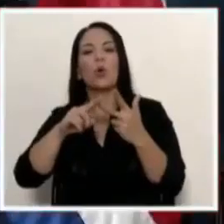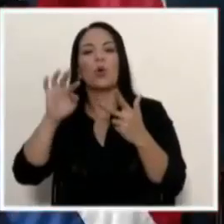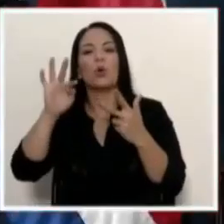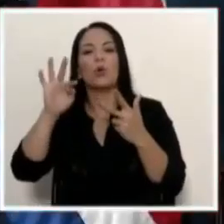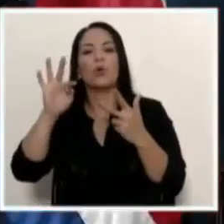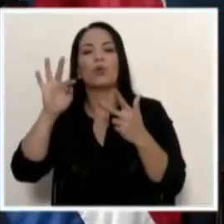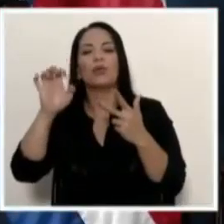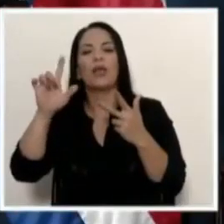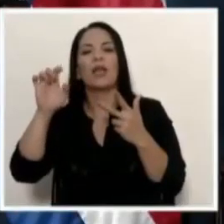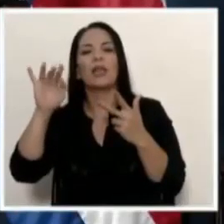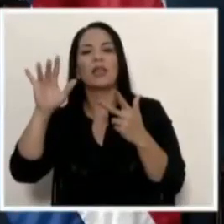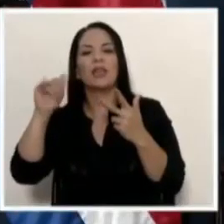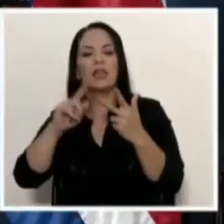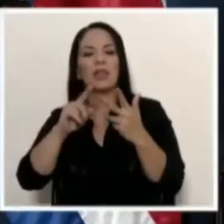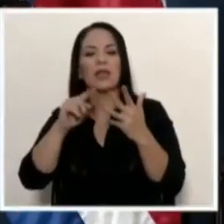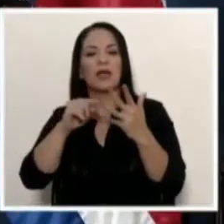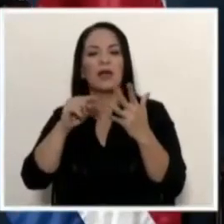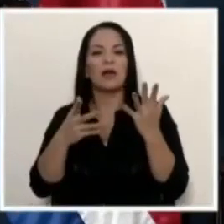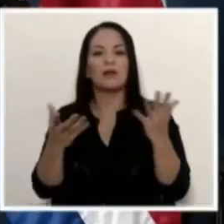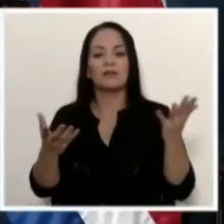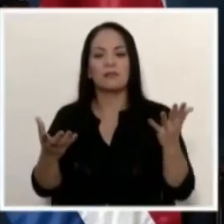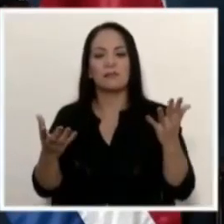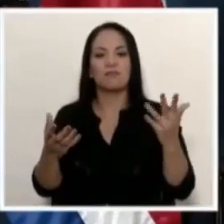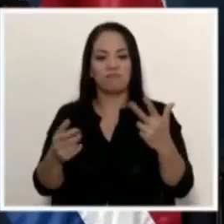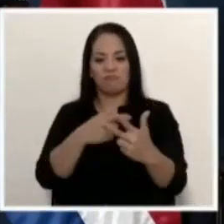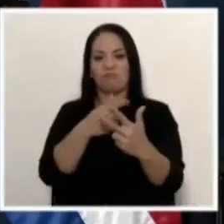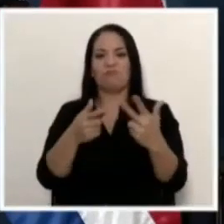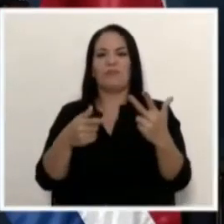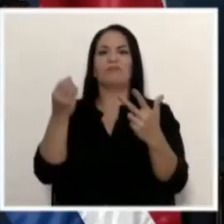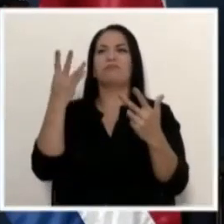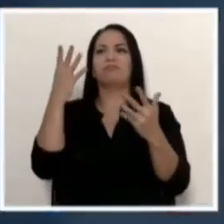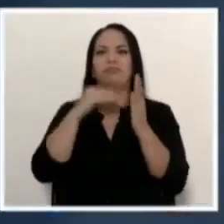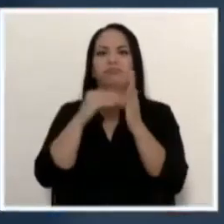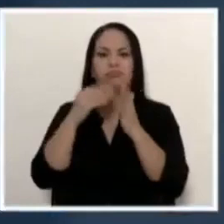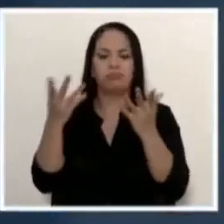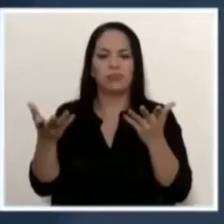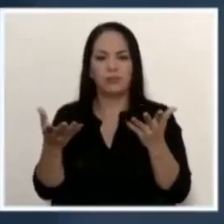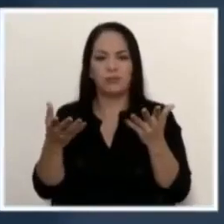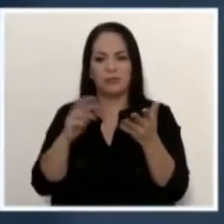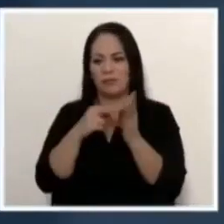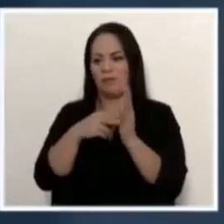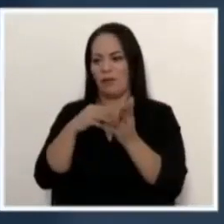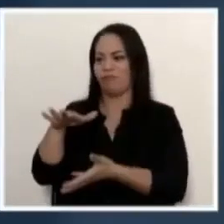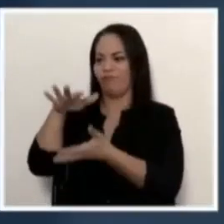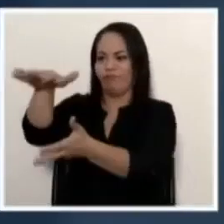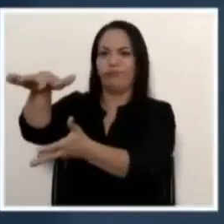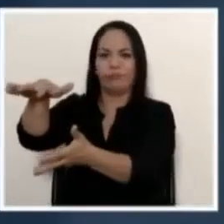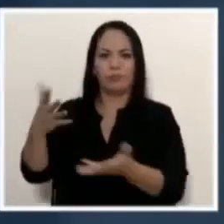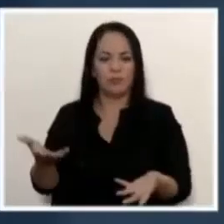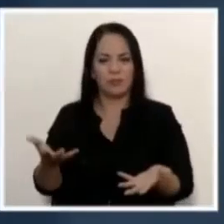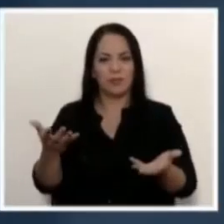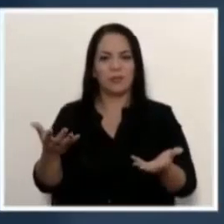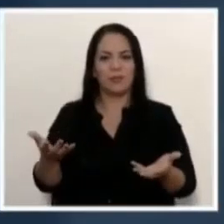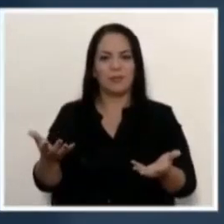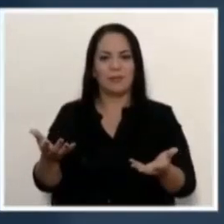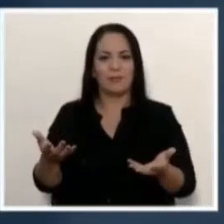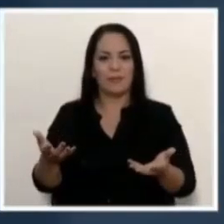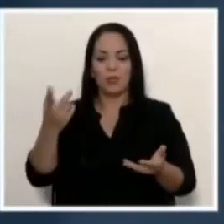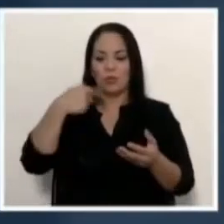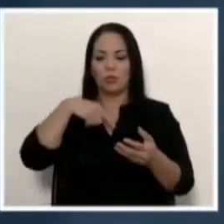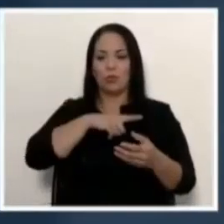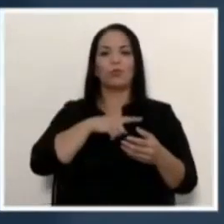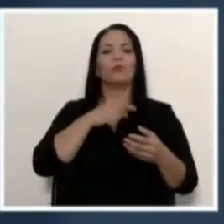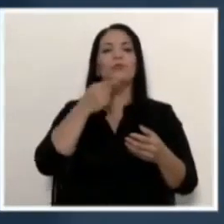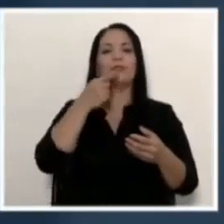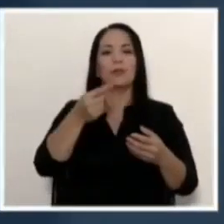millones, 9 mil fueron para estos tres medios, lo que demuestra que hay una concentración absoluta en esto. Cuando nosotros hablamos de democratizar la